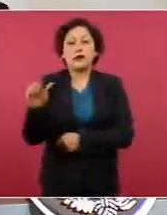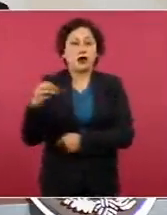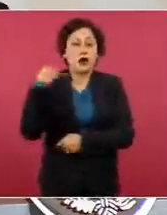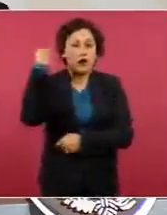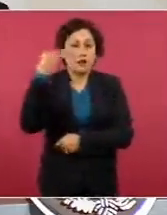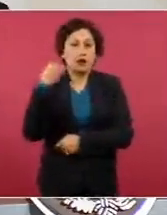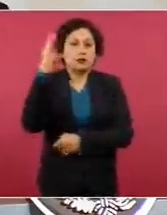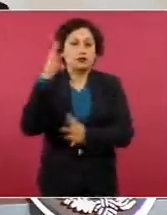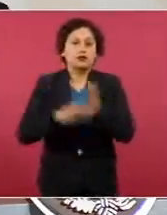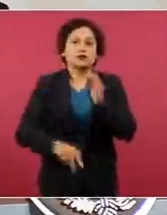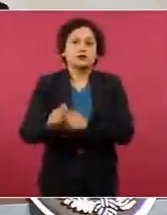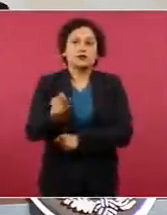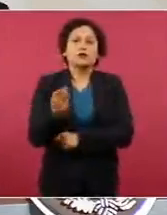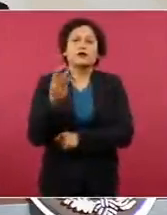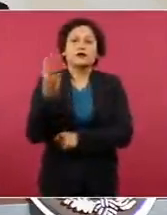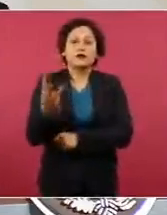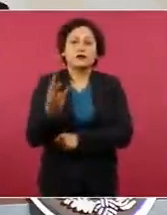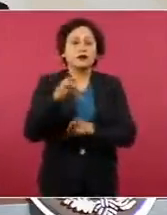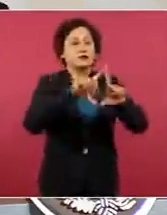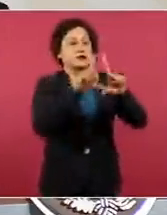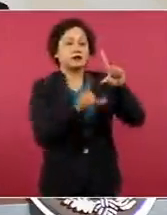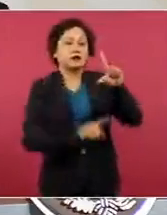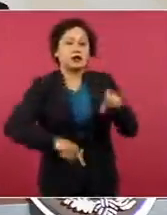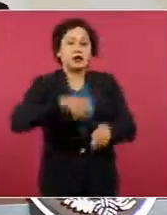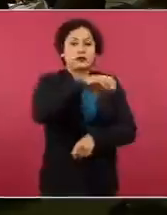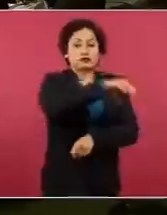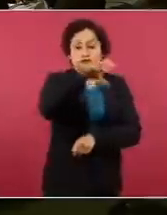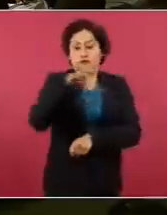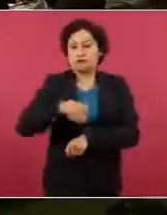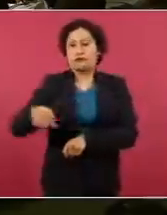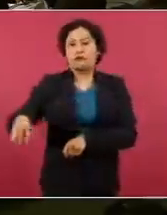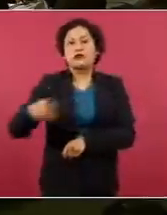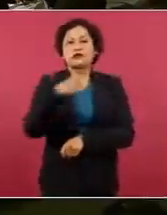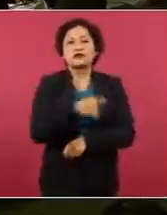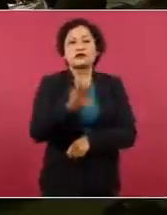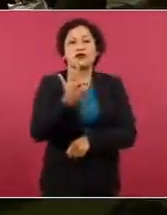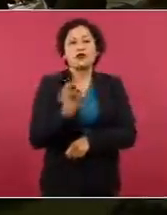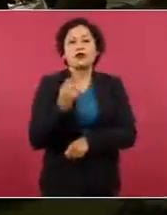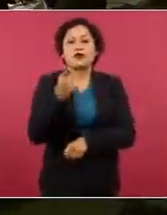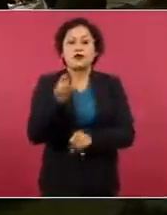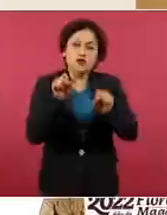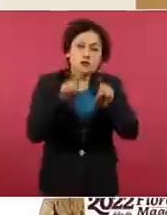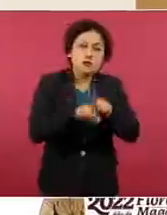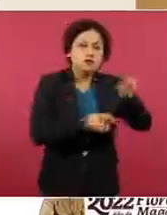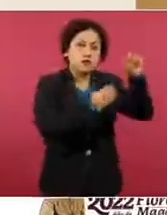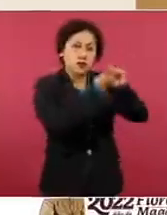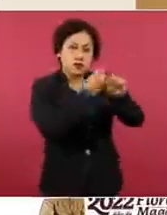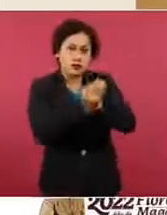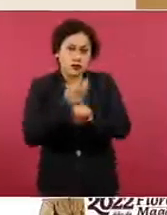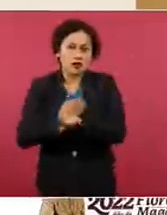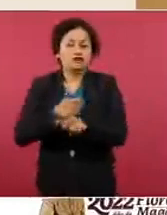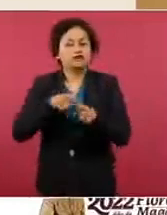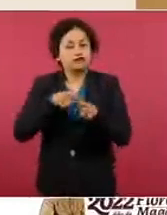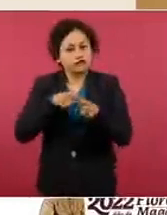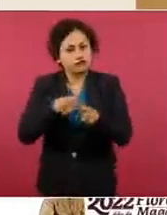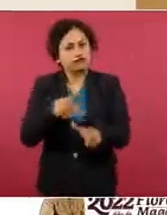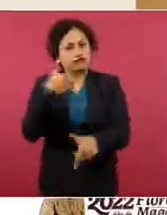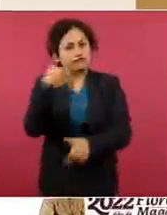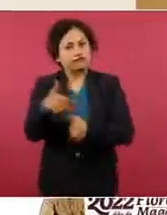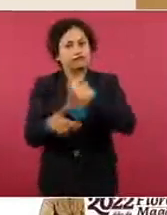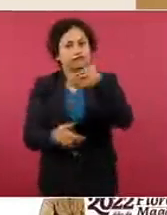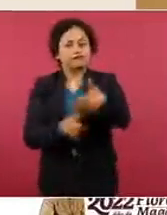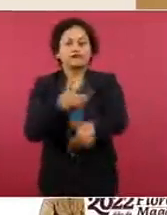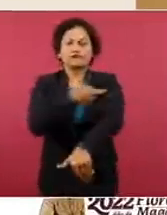141 módulos establecidos en 14 estados de la república van a seguir funcionando